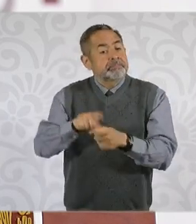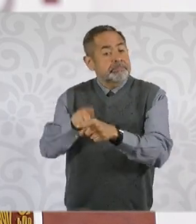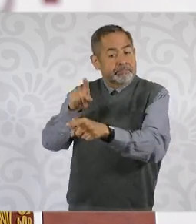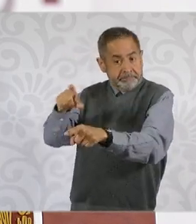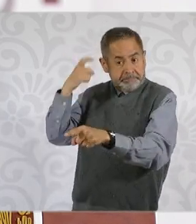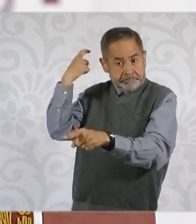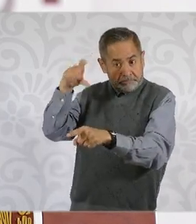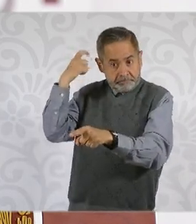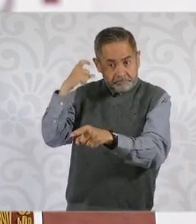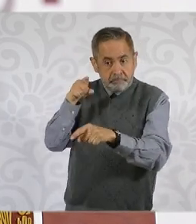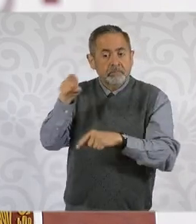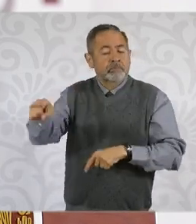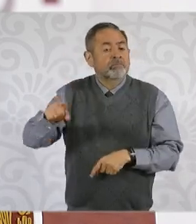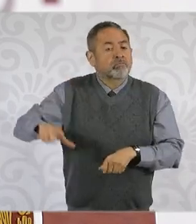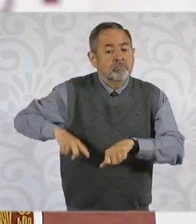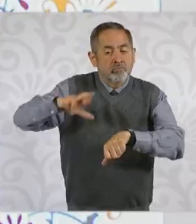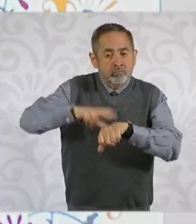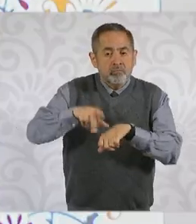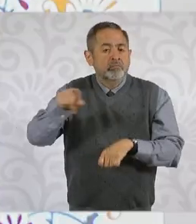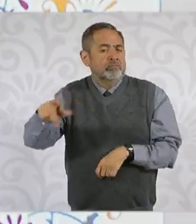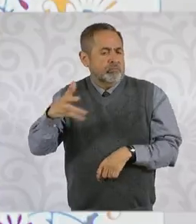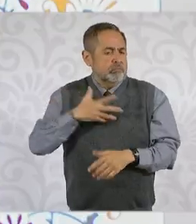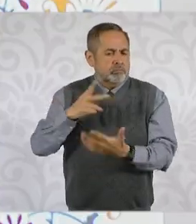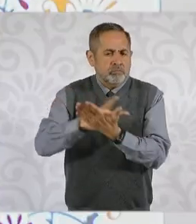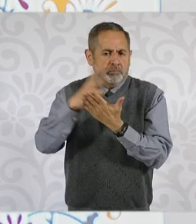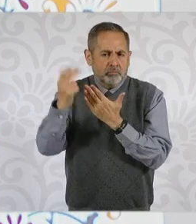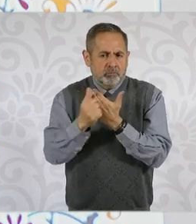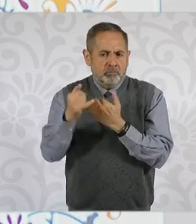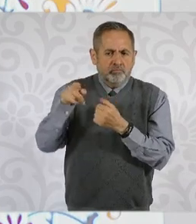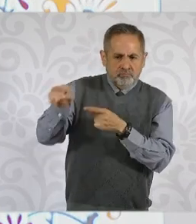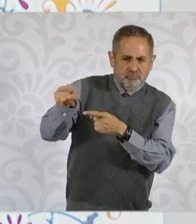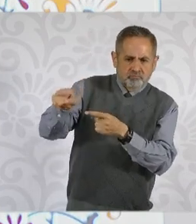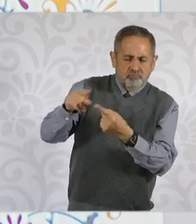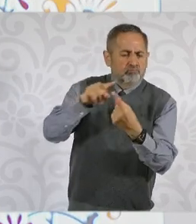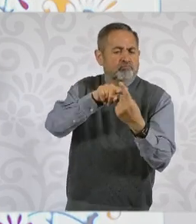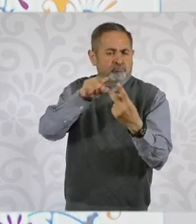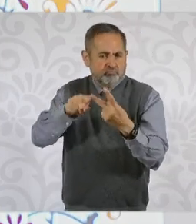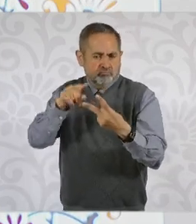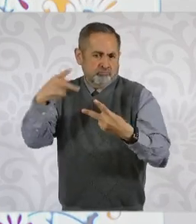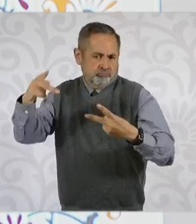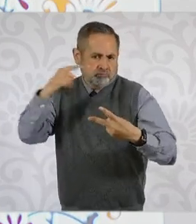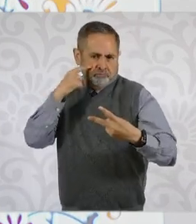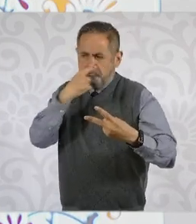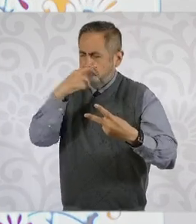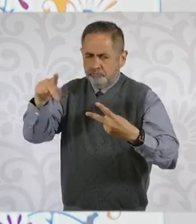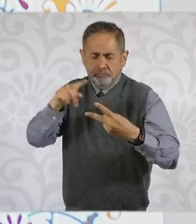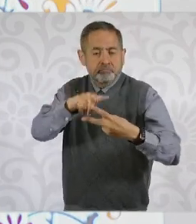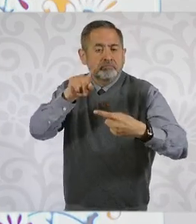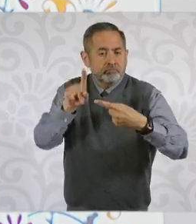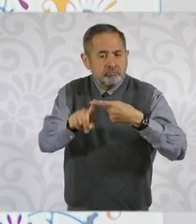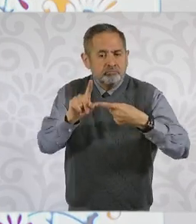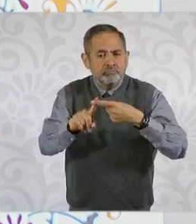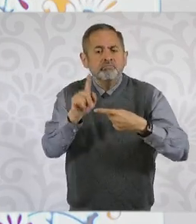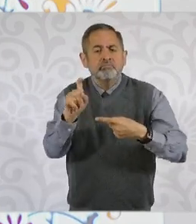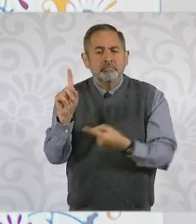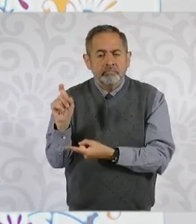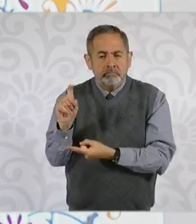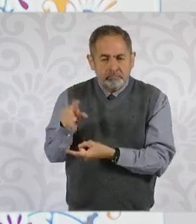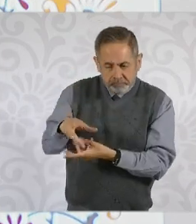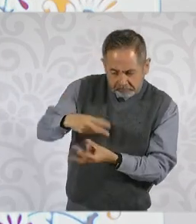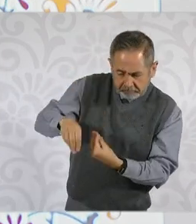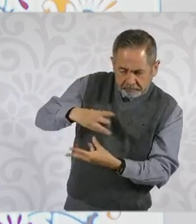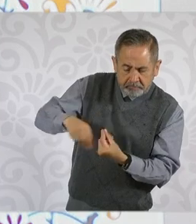particular, el gobernador tiene dos proyectos que le interesan. Uno es un proyecto de reciclamiento de agua.